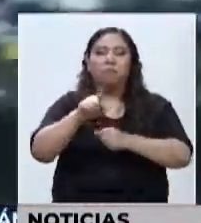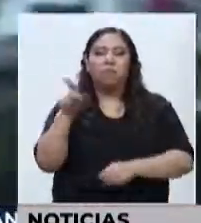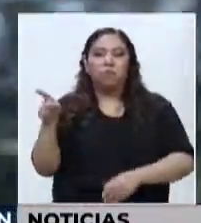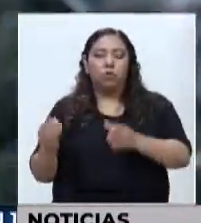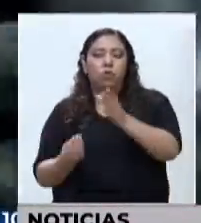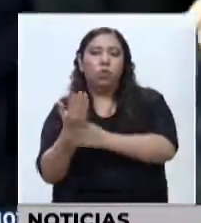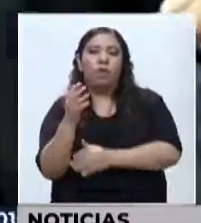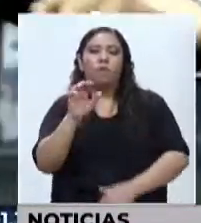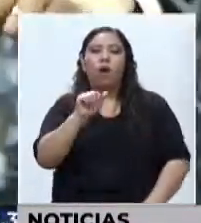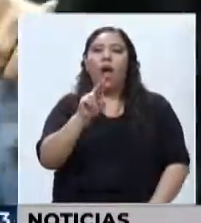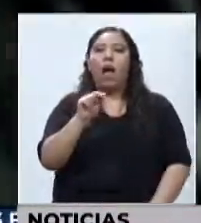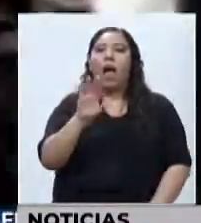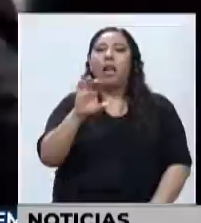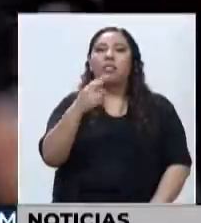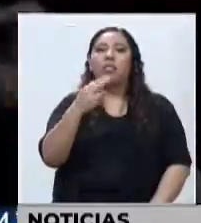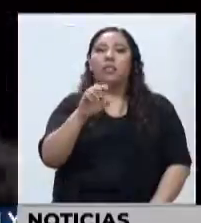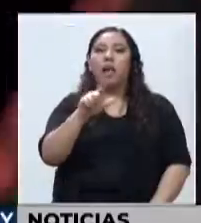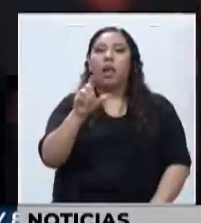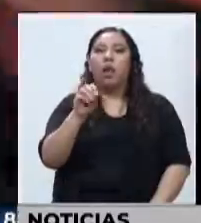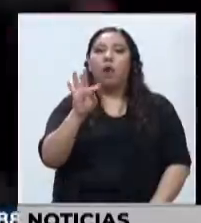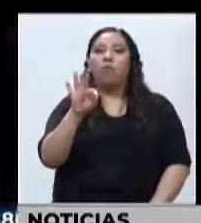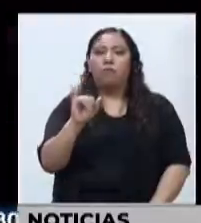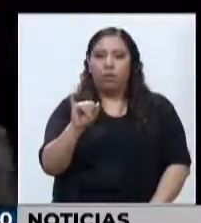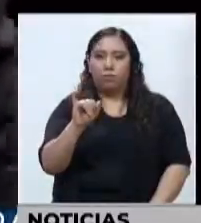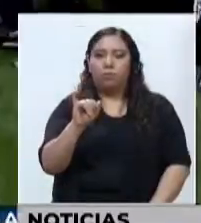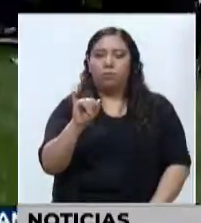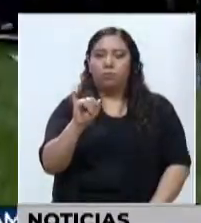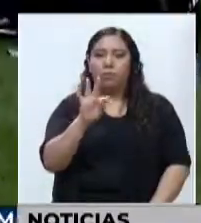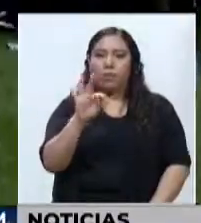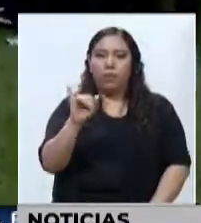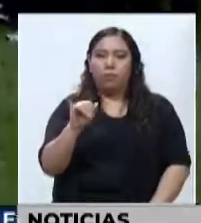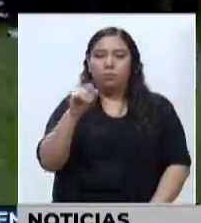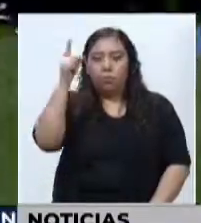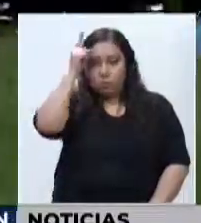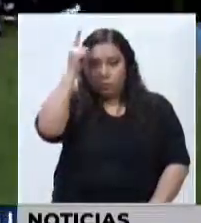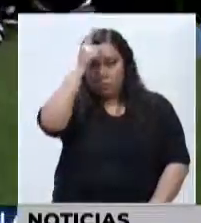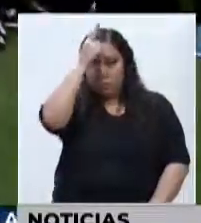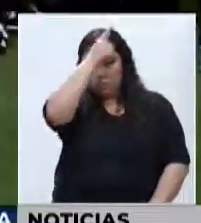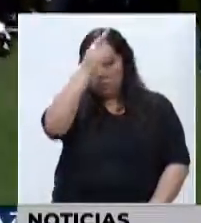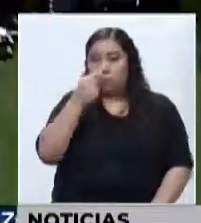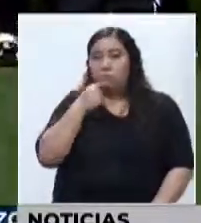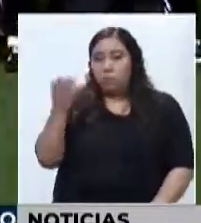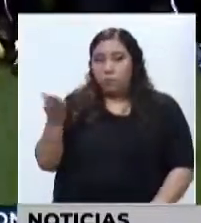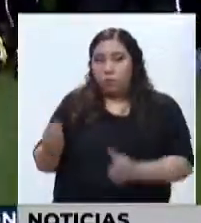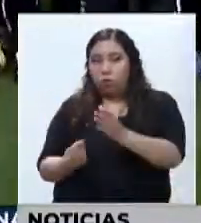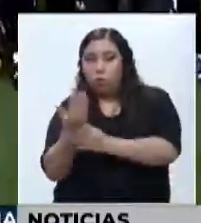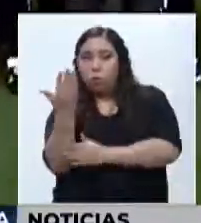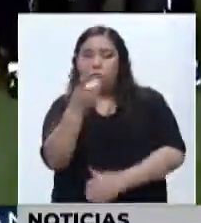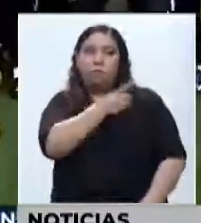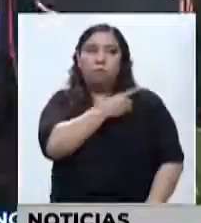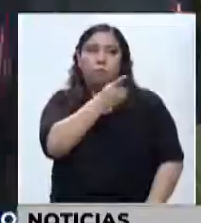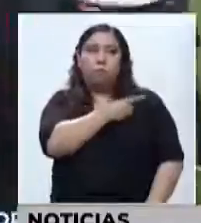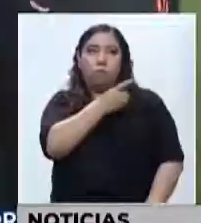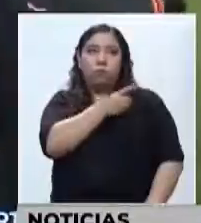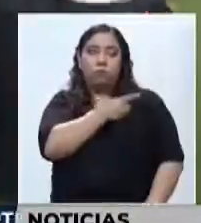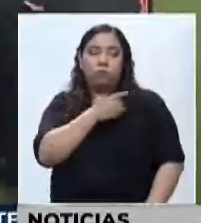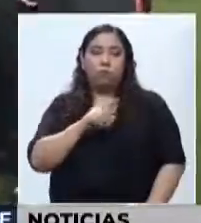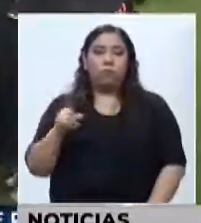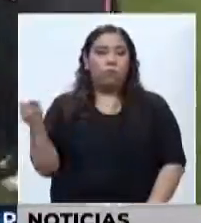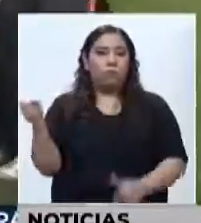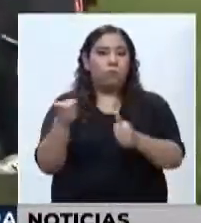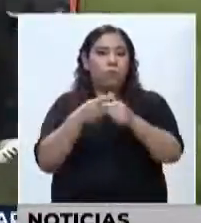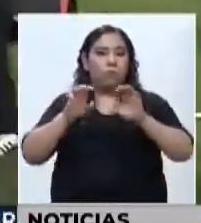en un comunicado este día. El Real Madrid comunica que Carlo Ancelotti será el nuevo entrenador del primer equipo